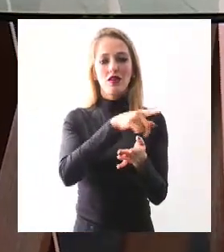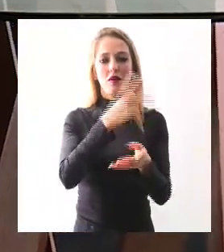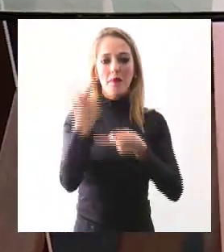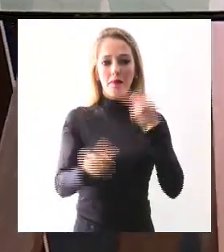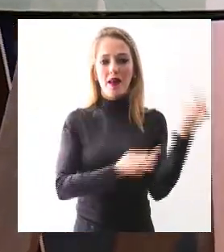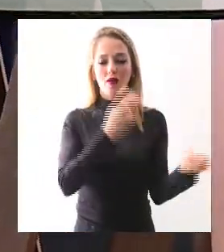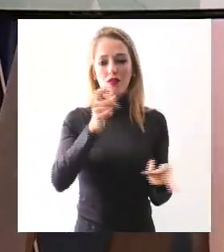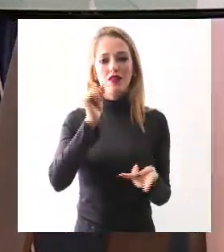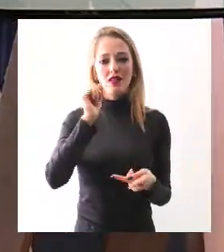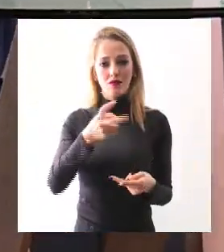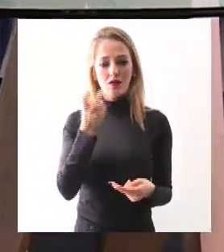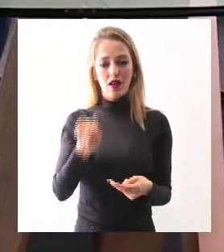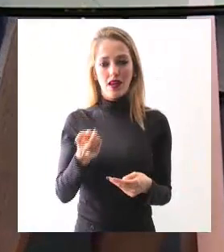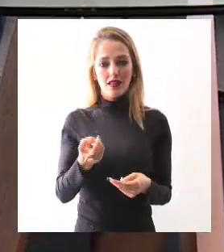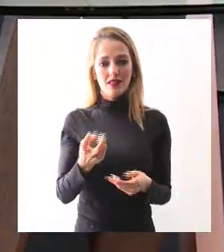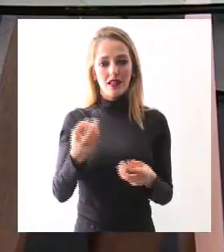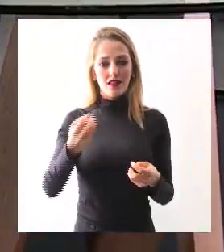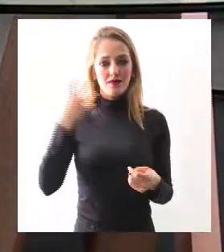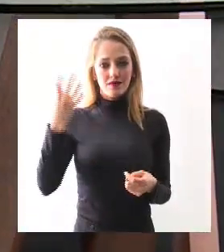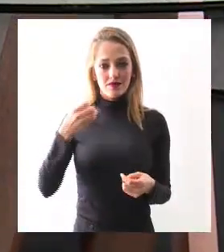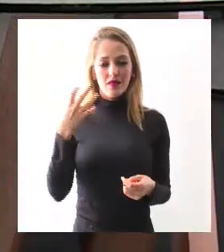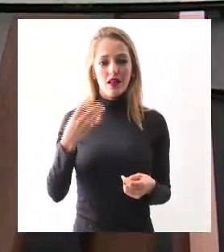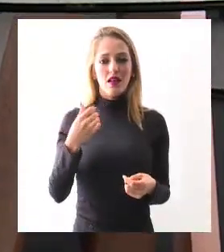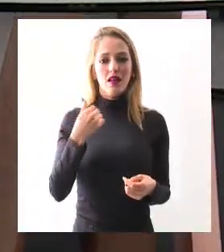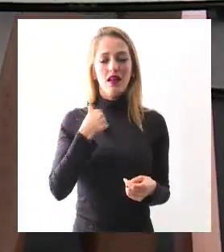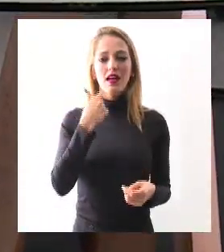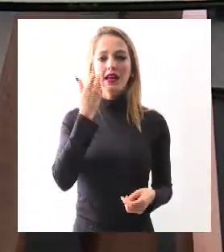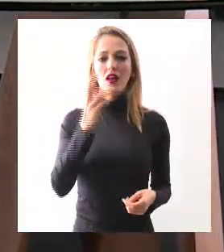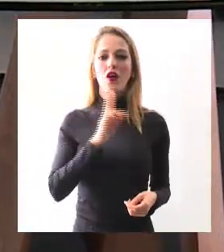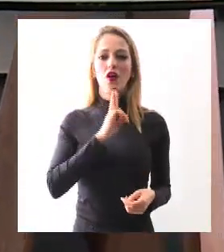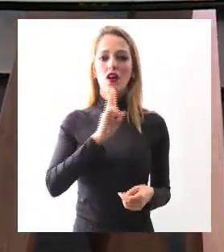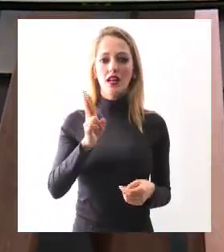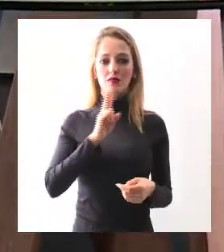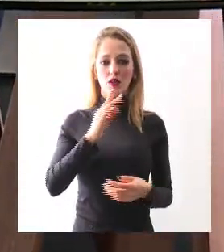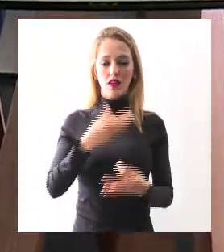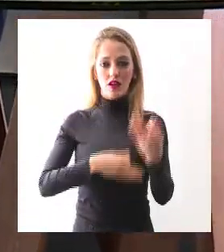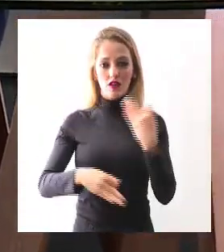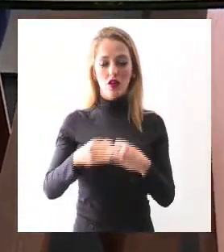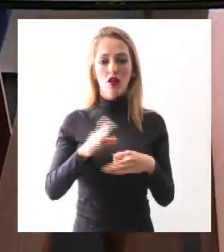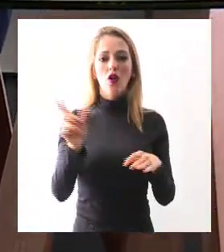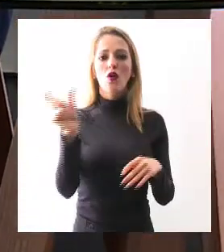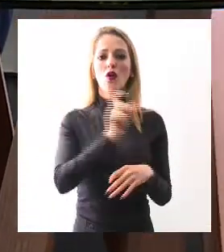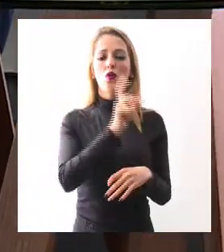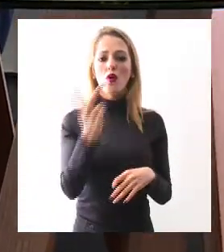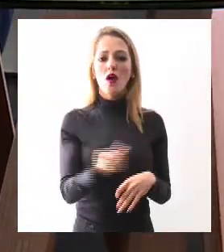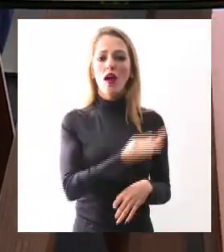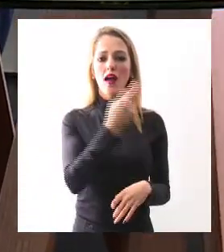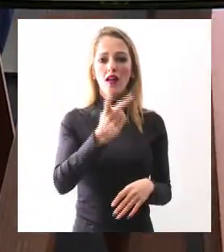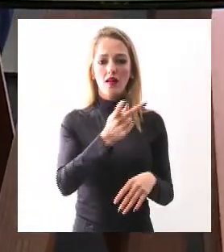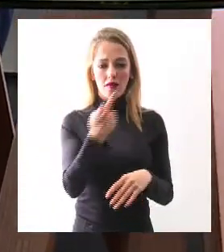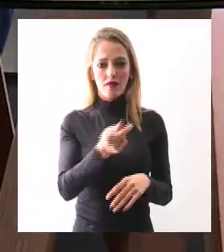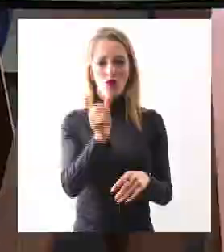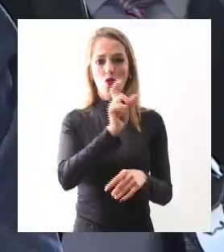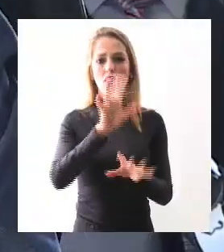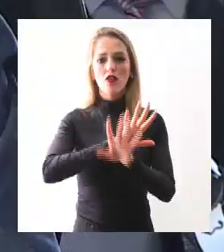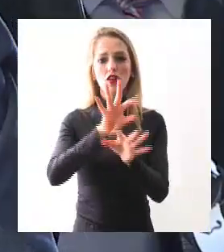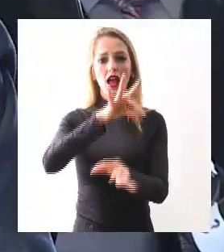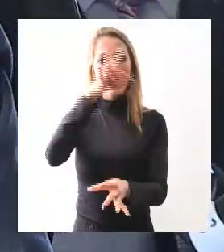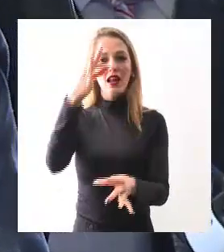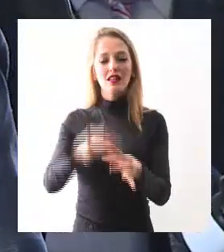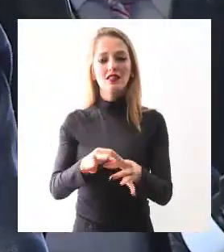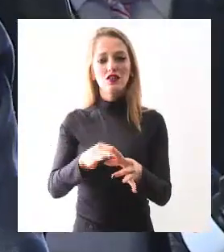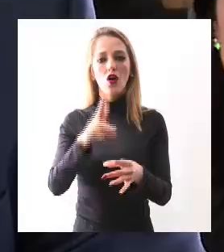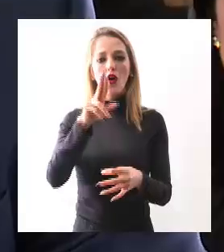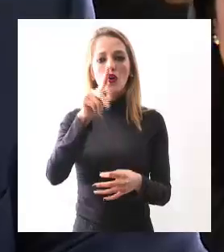en esta en concreto, me parece podemos responder todo. ¿Cuándo estará listo al 100% la ruta